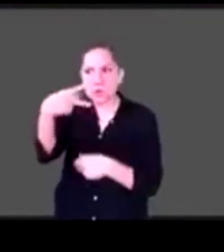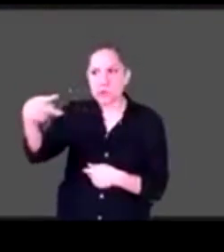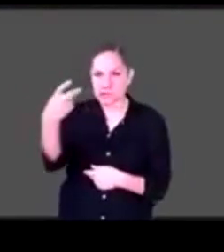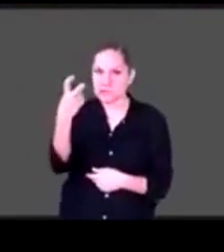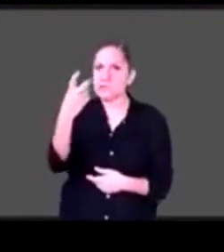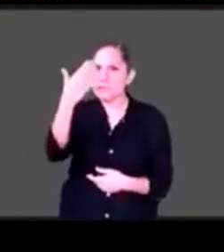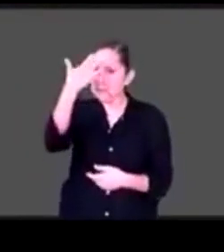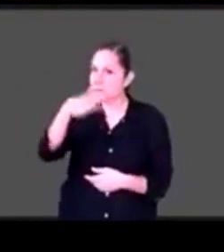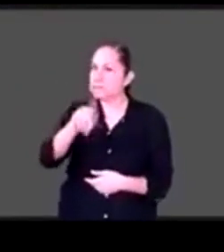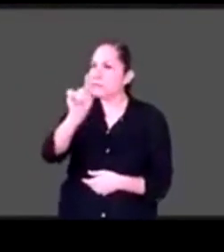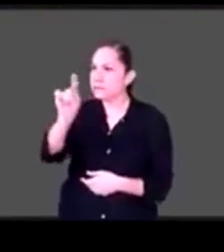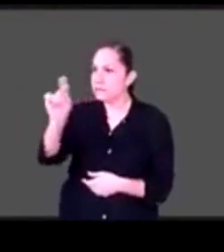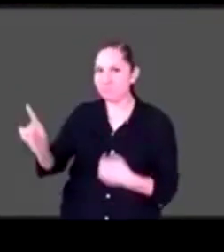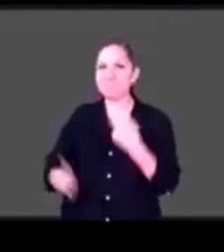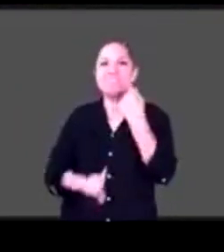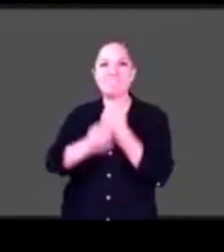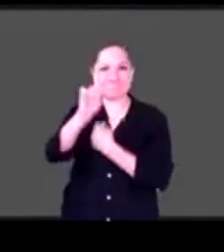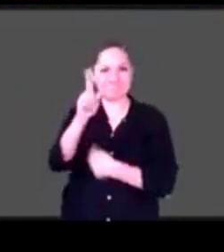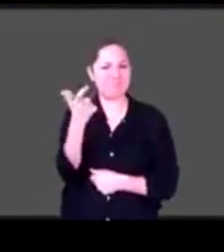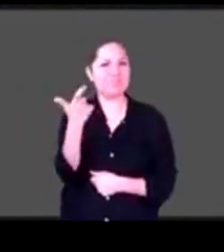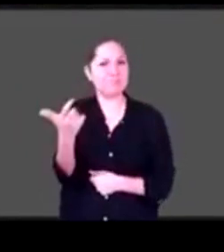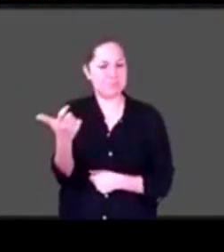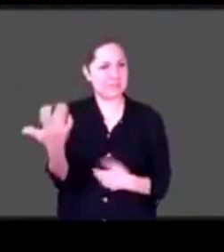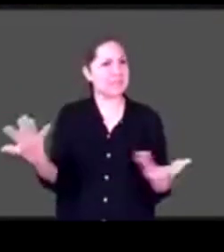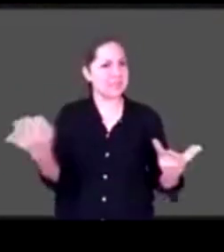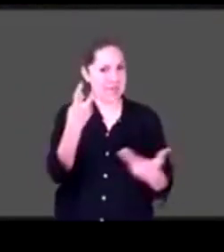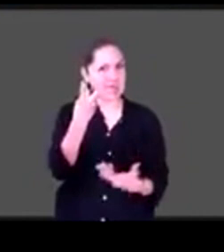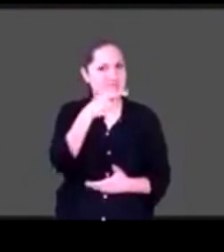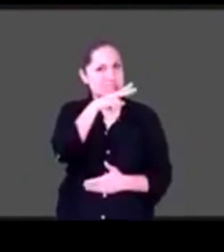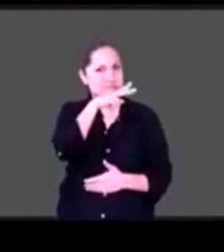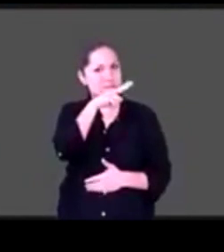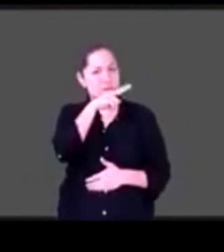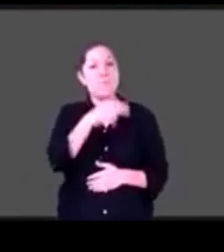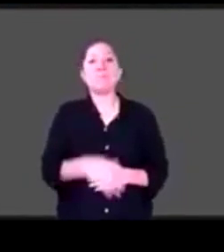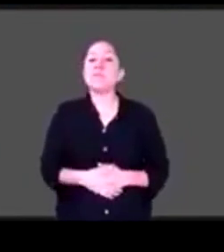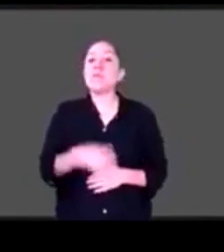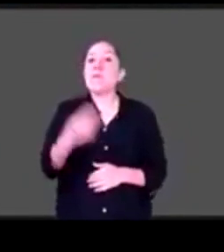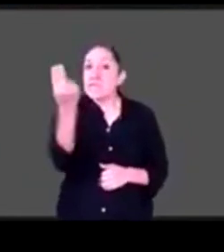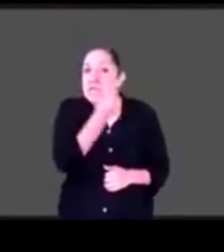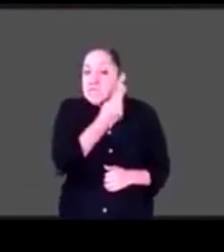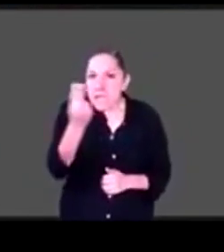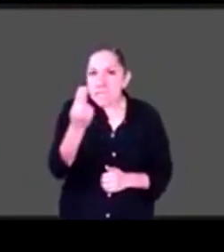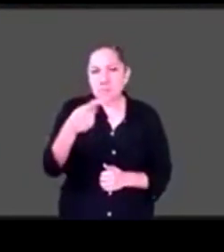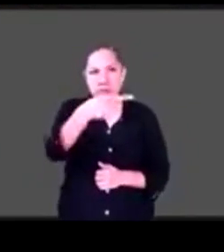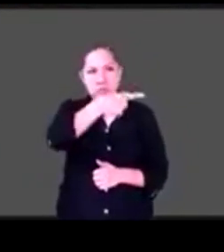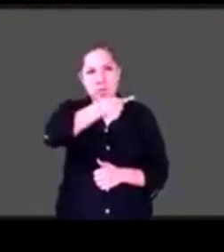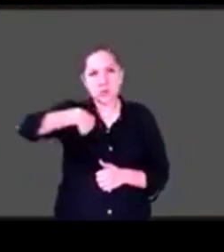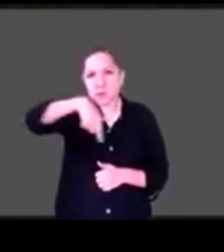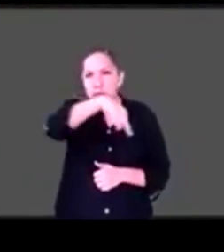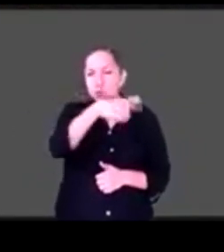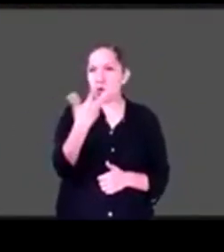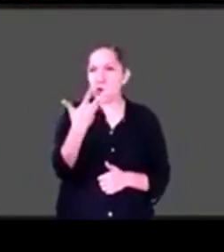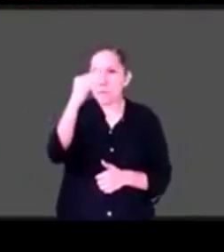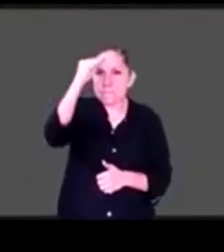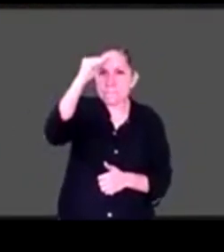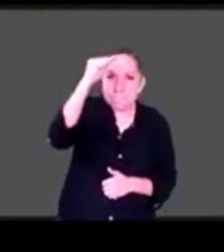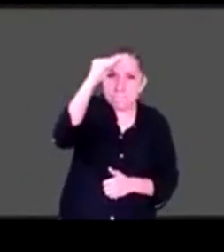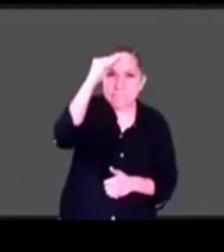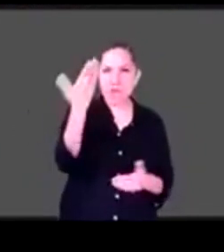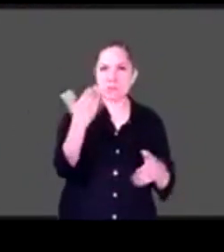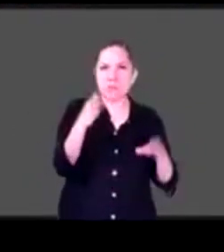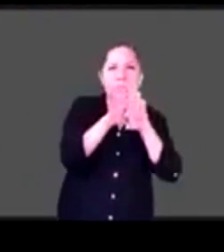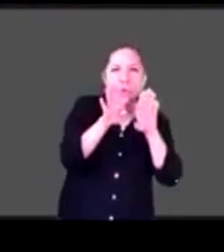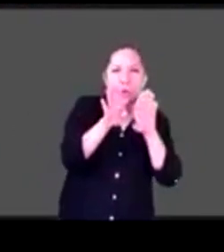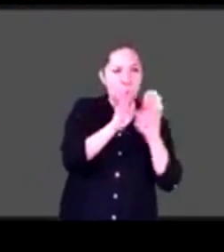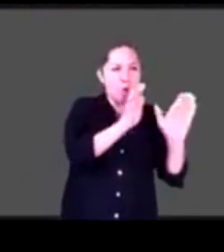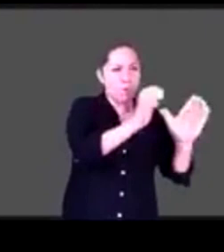drásticamente. Y entonces ahí es donde tenemos que pensar en esos otros aspectos y en esos otros grupos sociales dentro de la